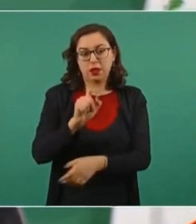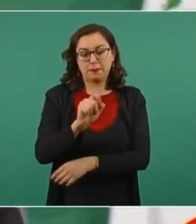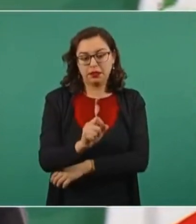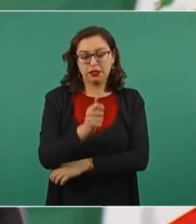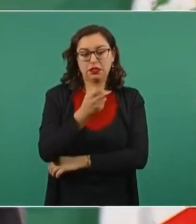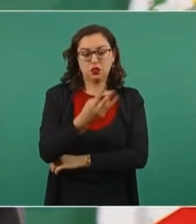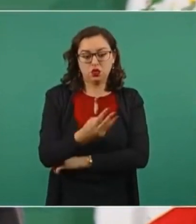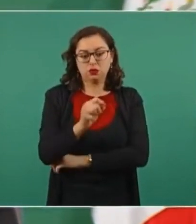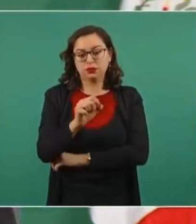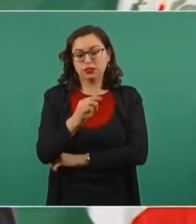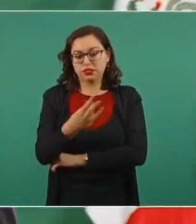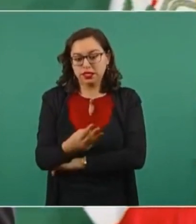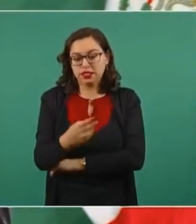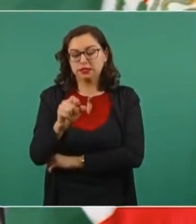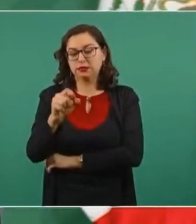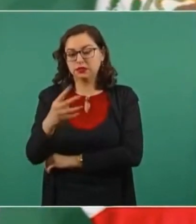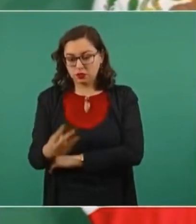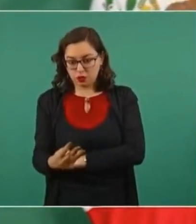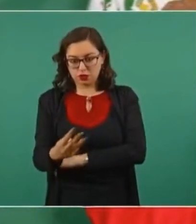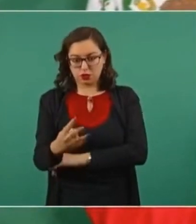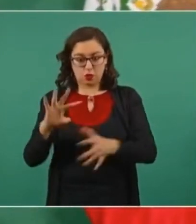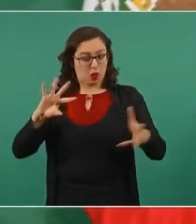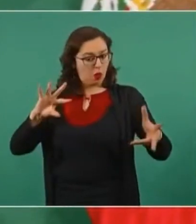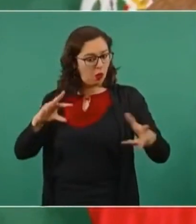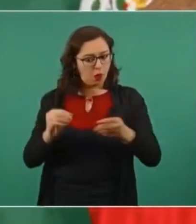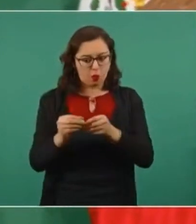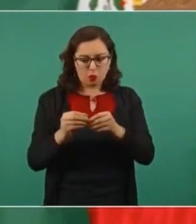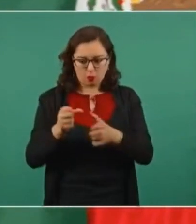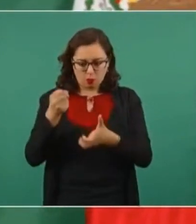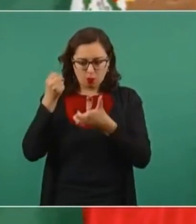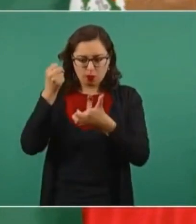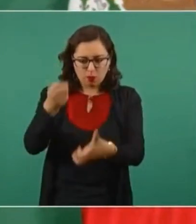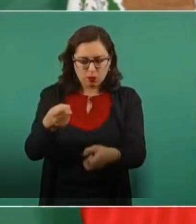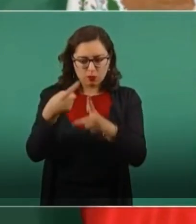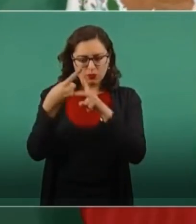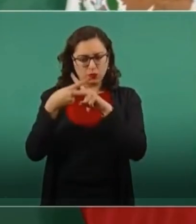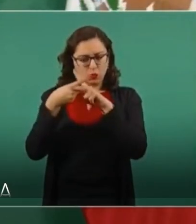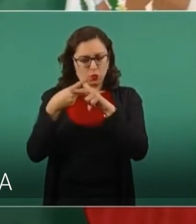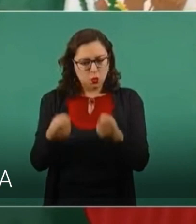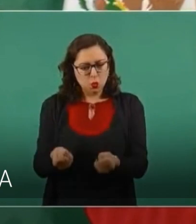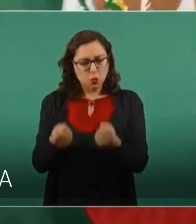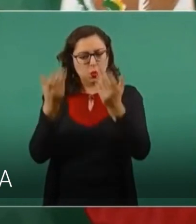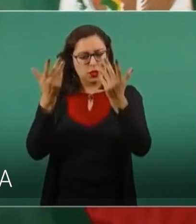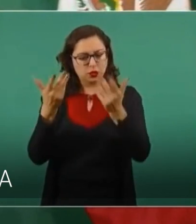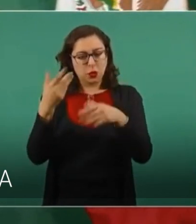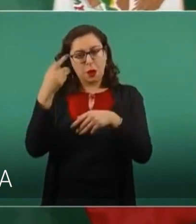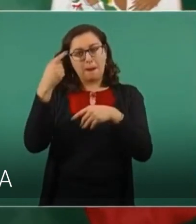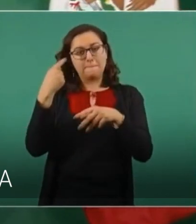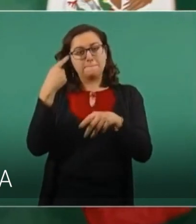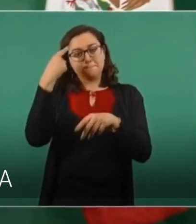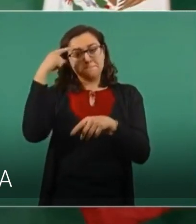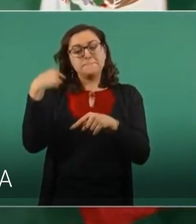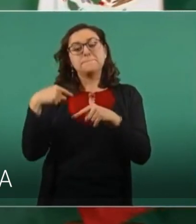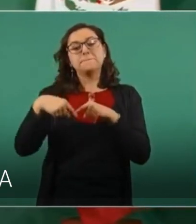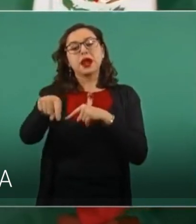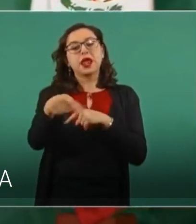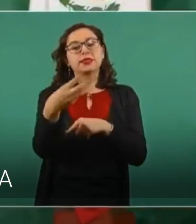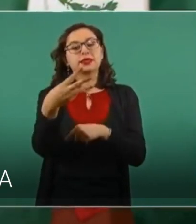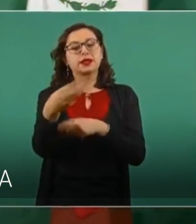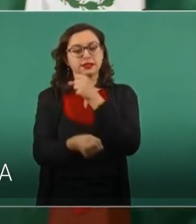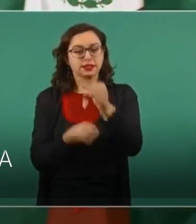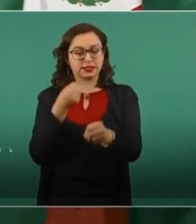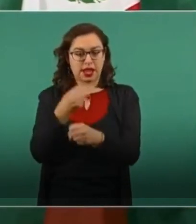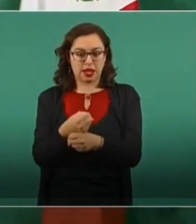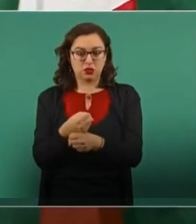24, ya haciendo esa proyección, de acuerdo a